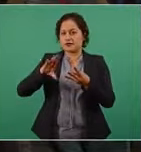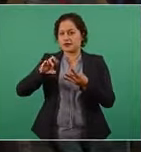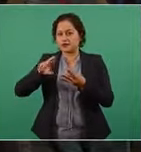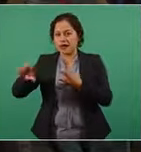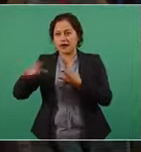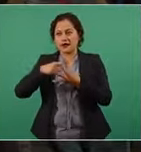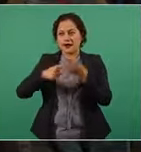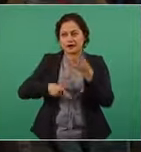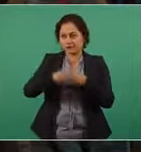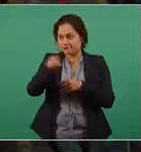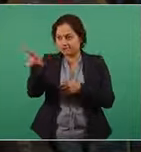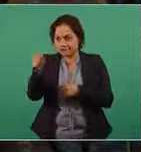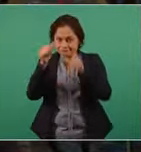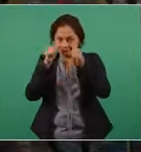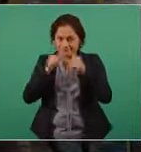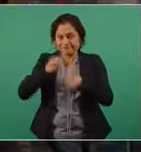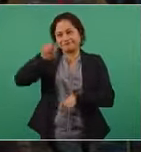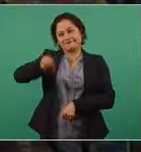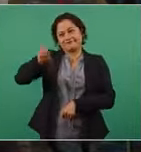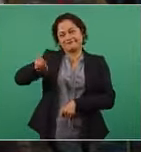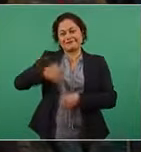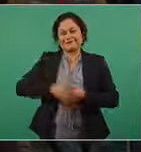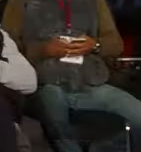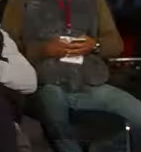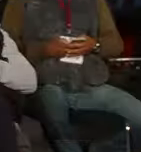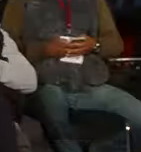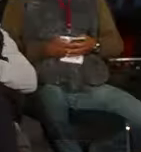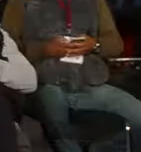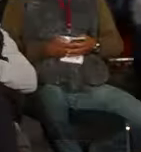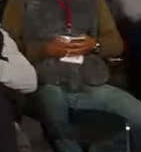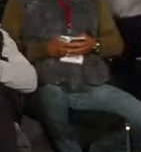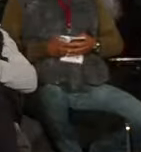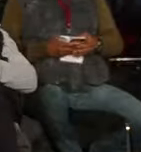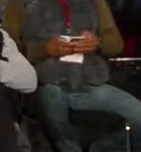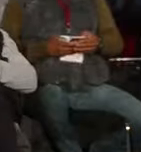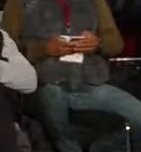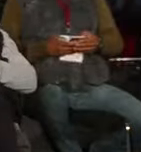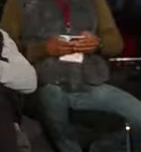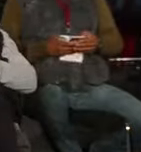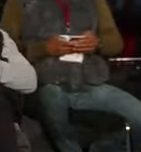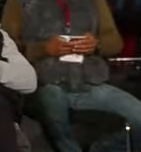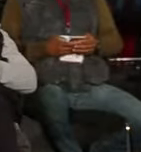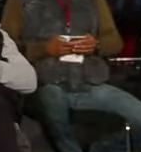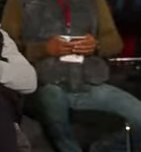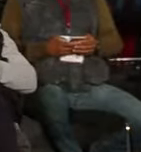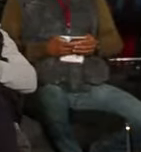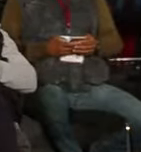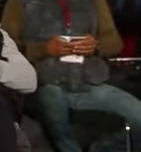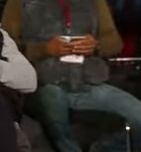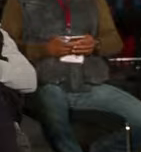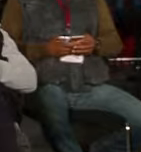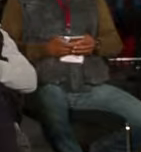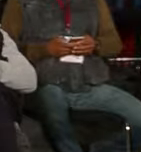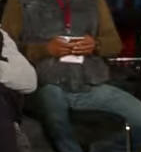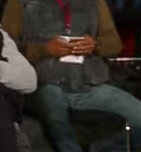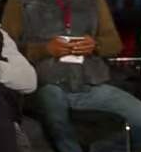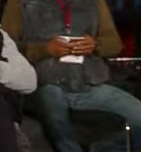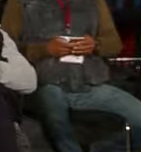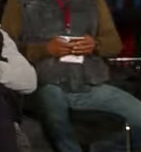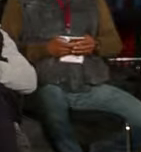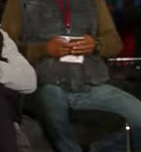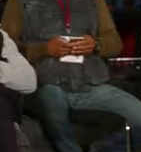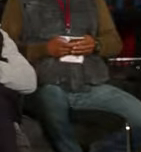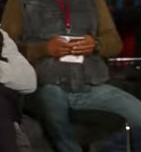por ahí se nos está viendo, un saludo también. El tema es el siguiente, abordaba el tema de apoyos a deportistas. Regularmente los deportistas están